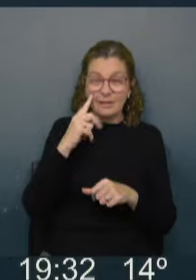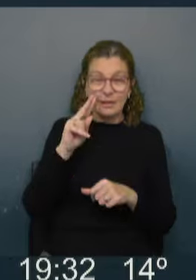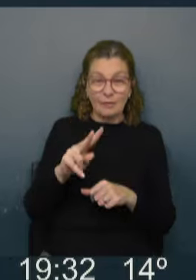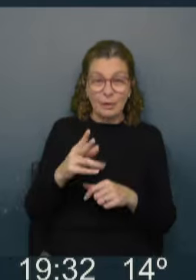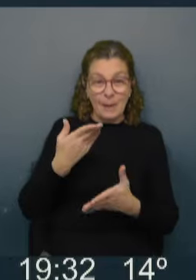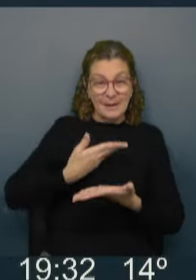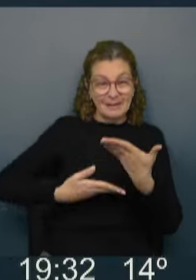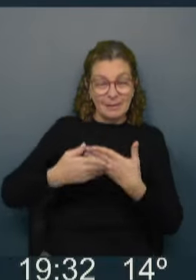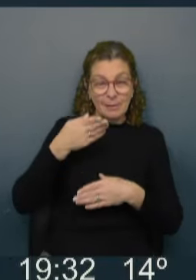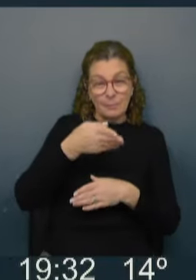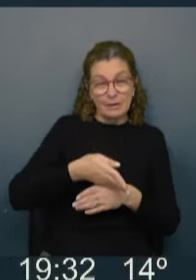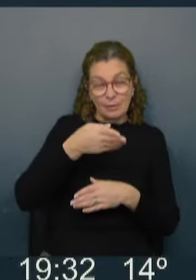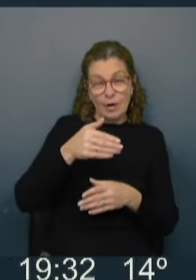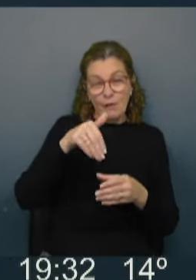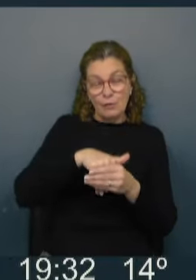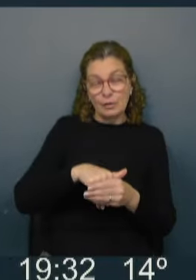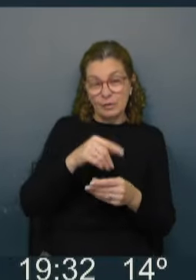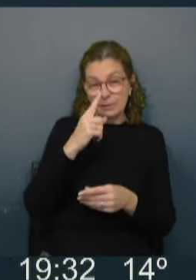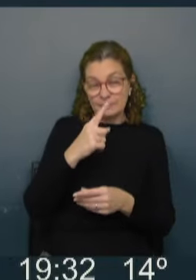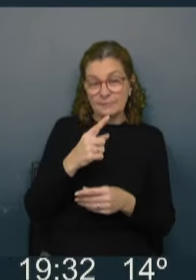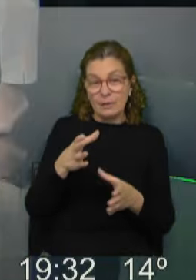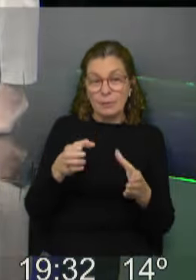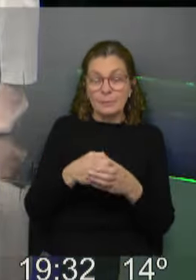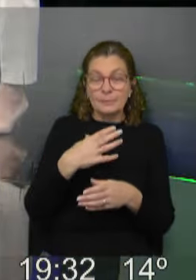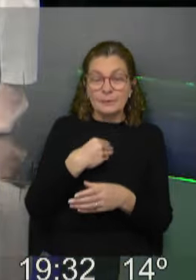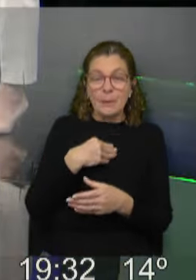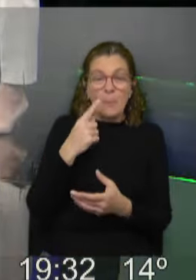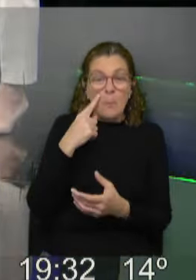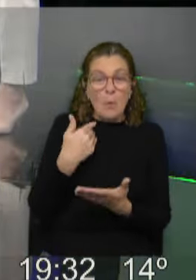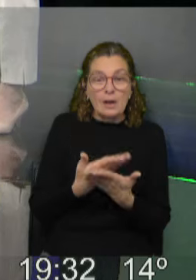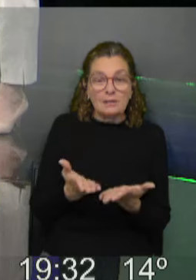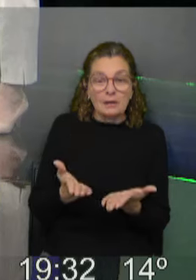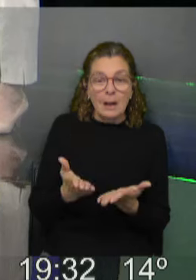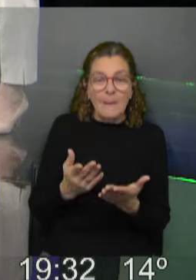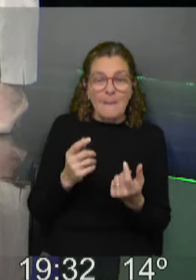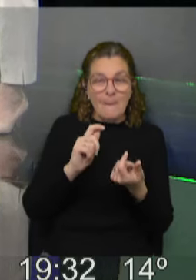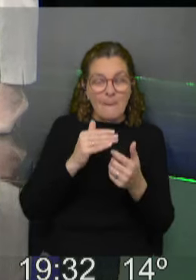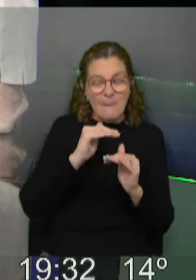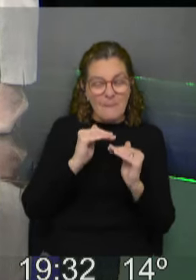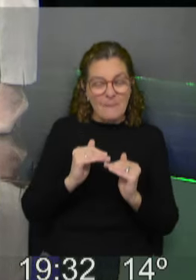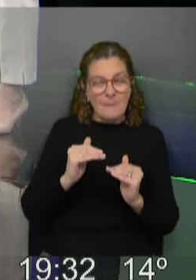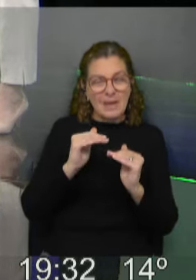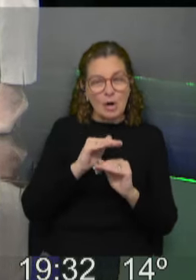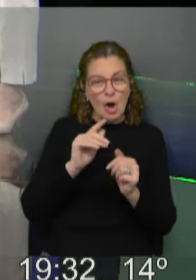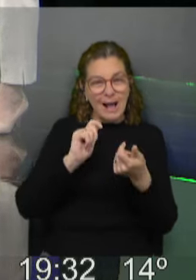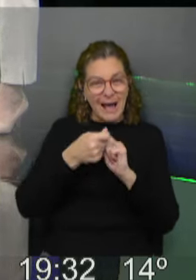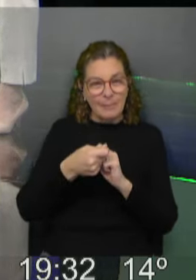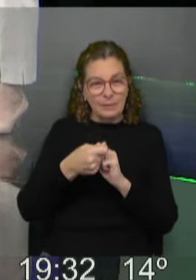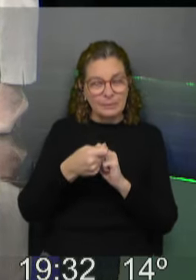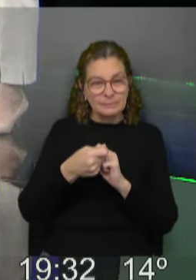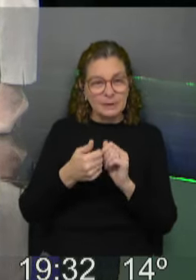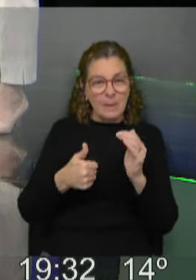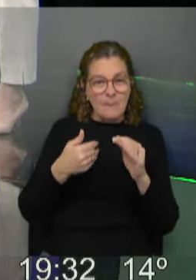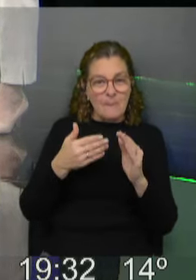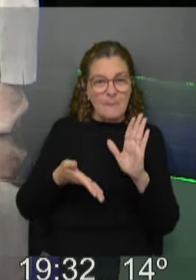participación en la elección interna. El Partido Nacional es el que muestra menos oscilaciones en todo el periodo y ha sido el que más